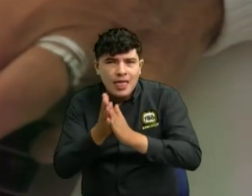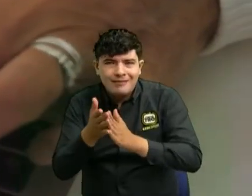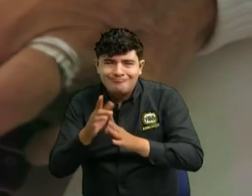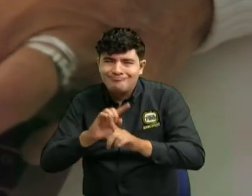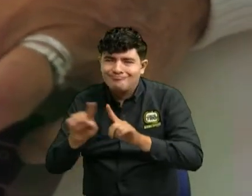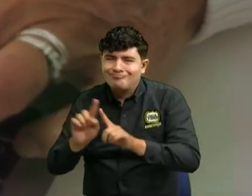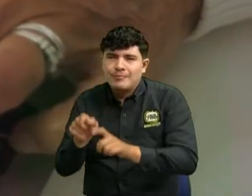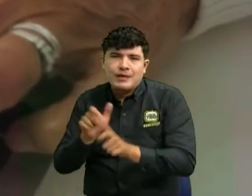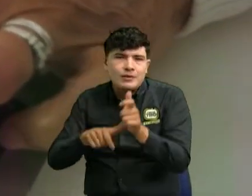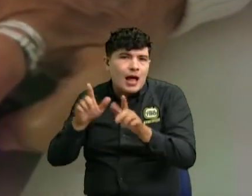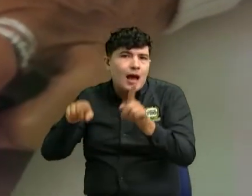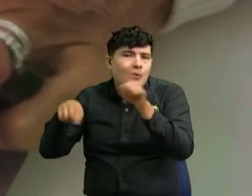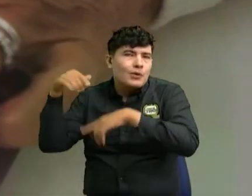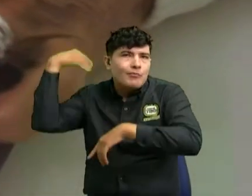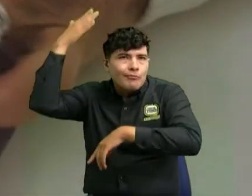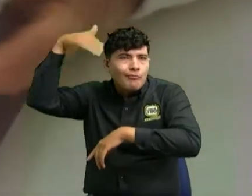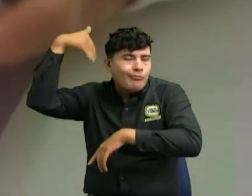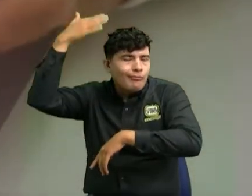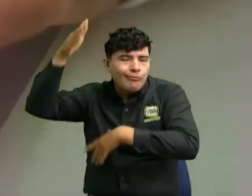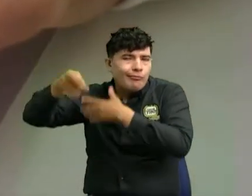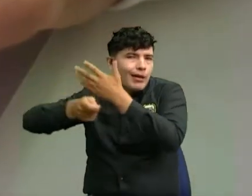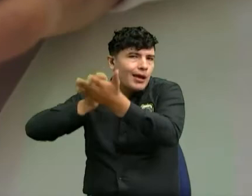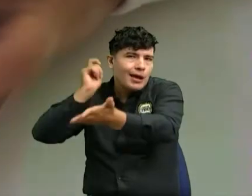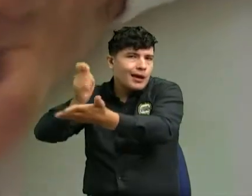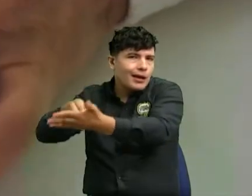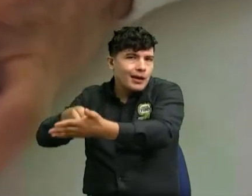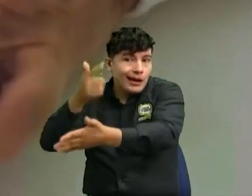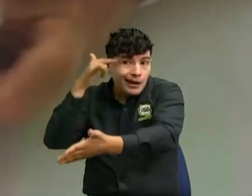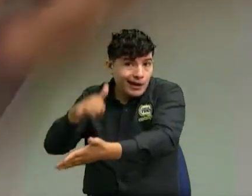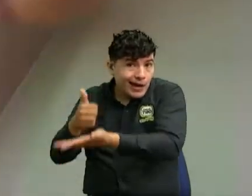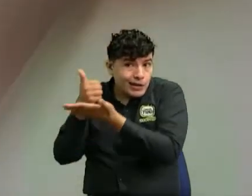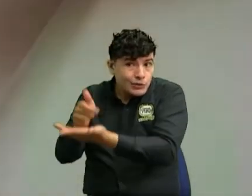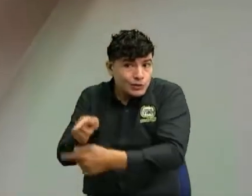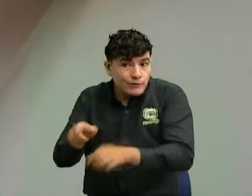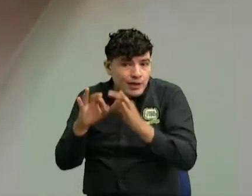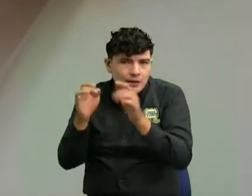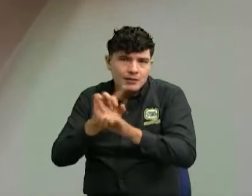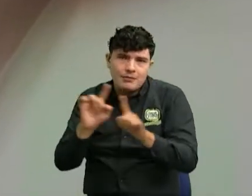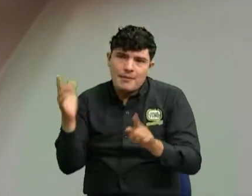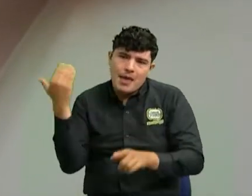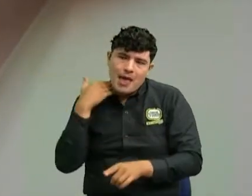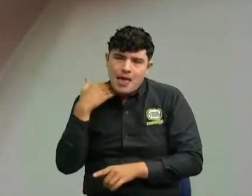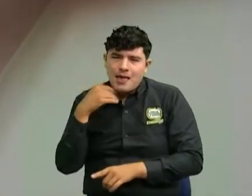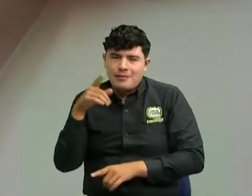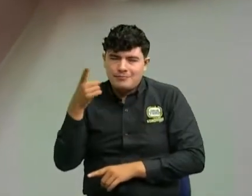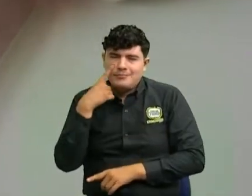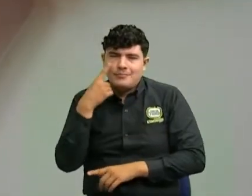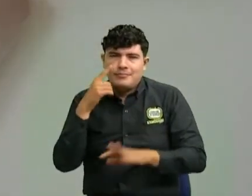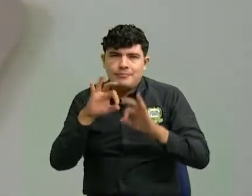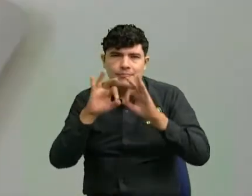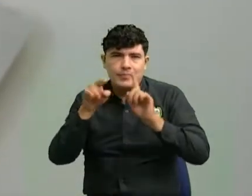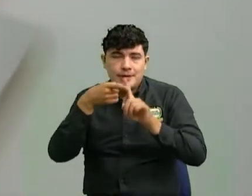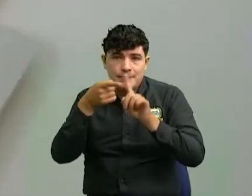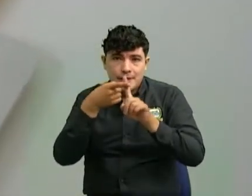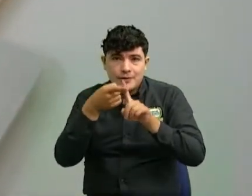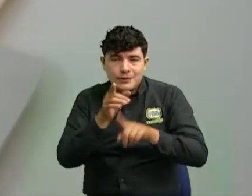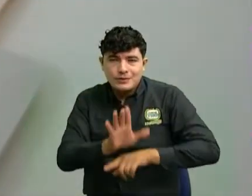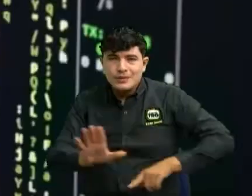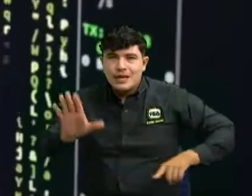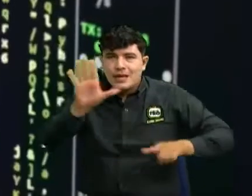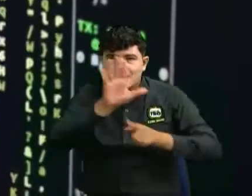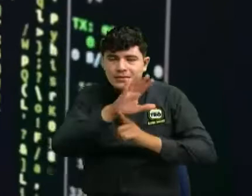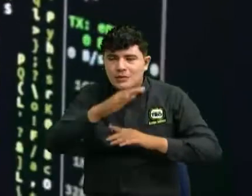incautamente consignan dinero creyendo que están ayudando a sus familiares lo primero que hay que tomar es las